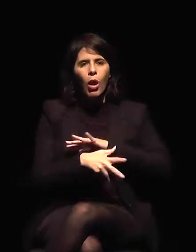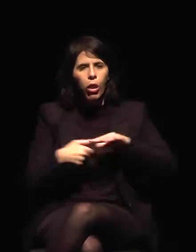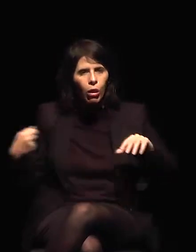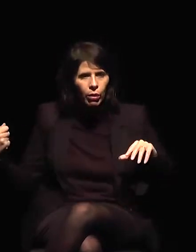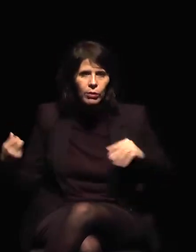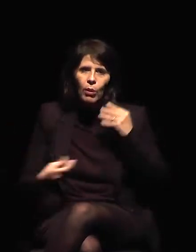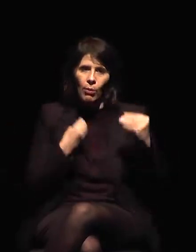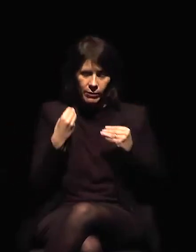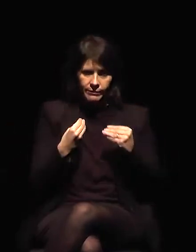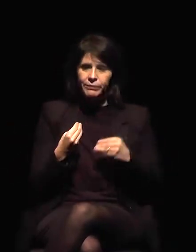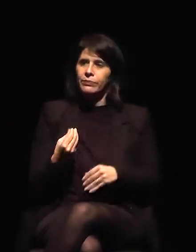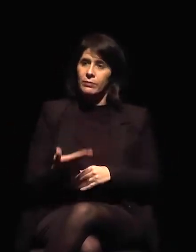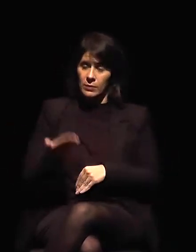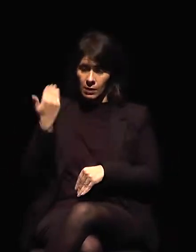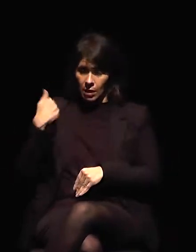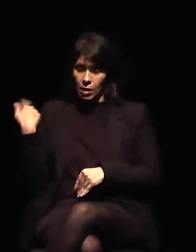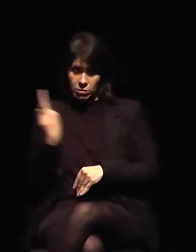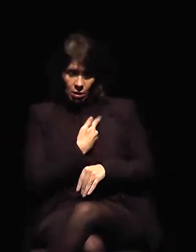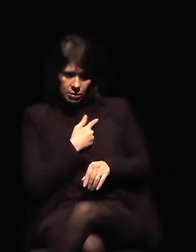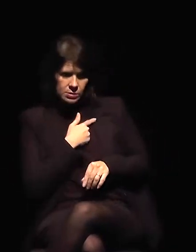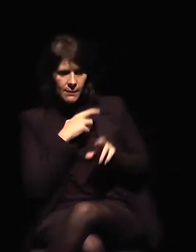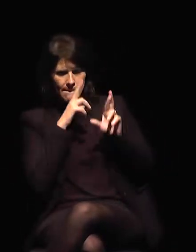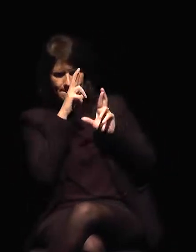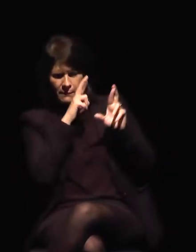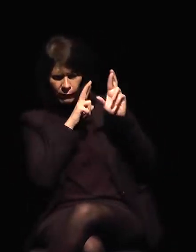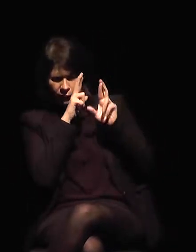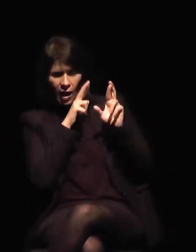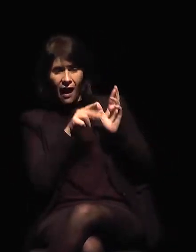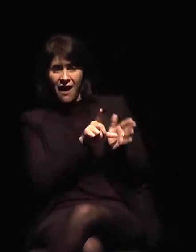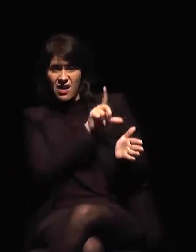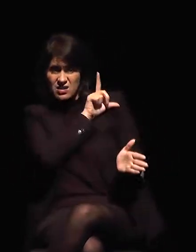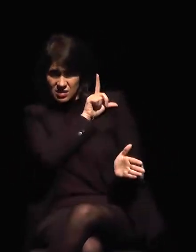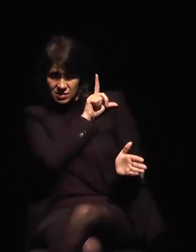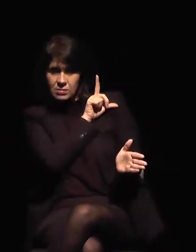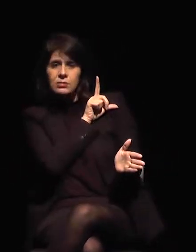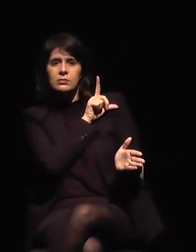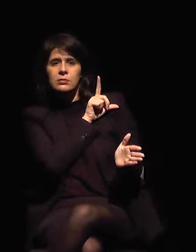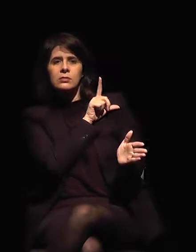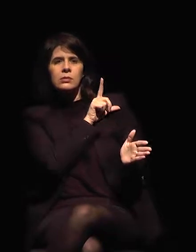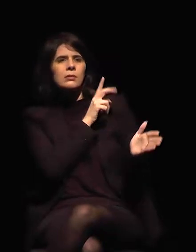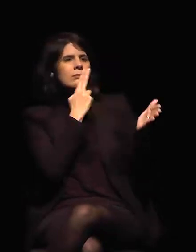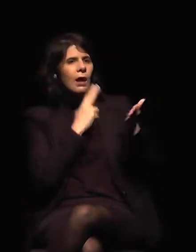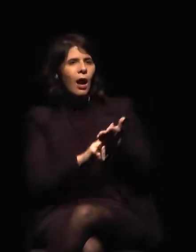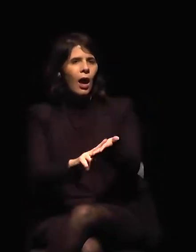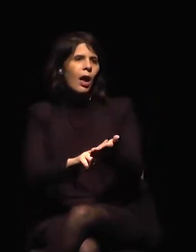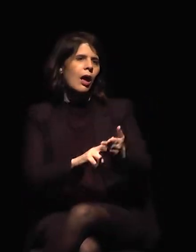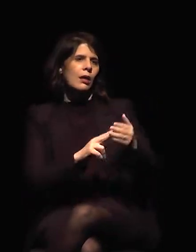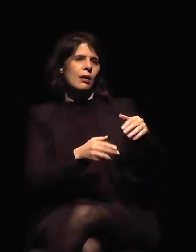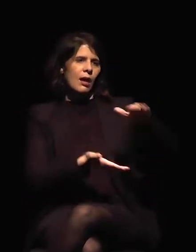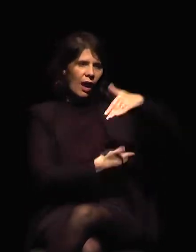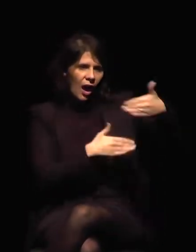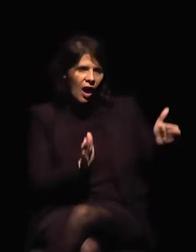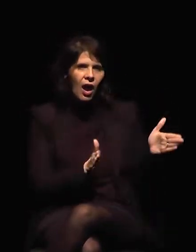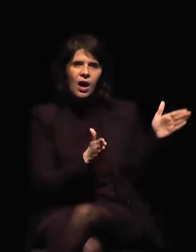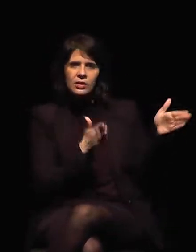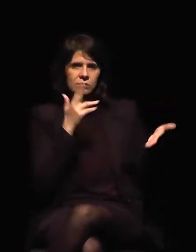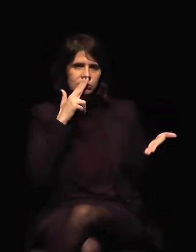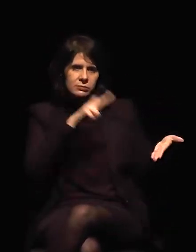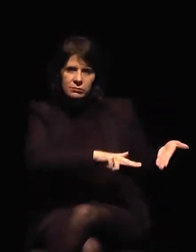los equipajes, de los envíos internacionales y un trabajo posterior de represión.